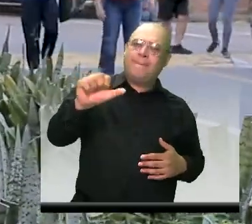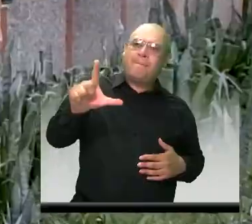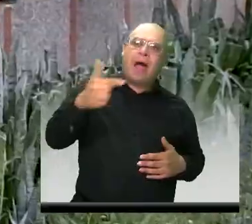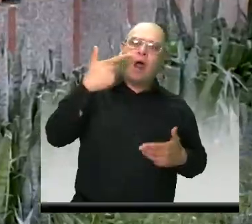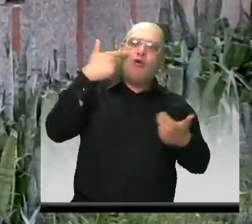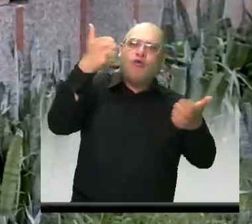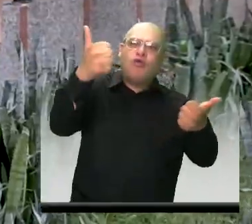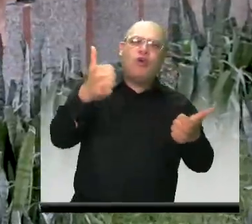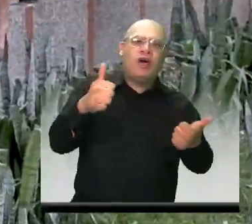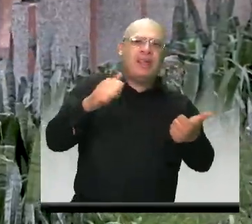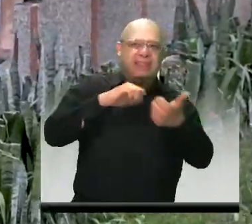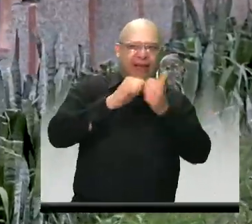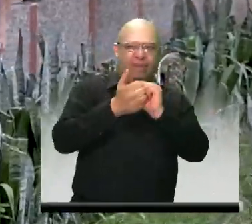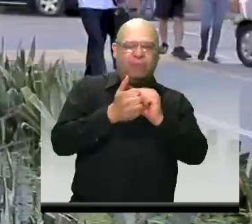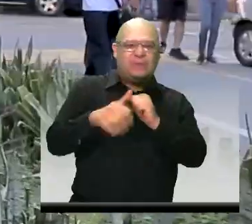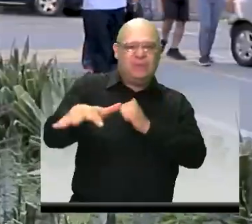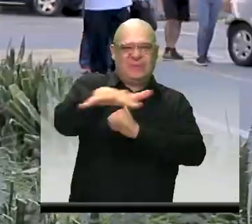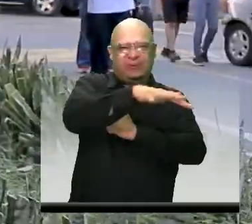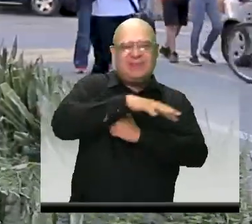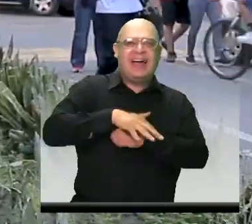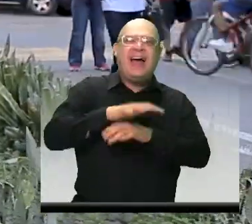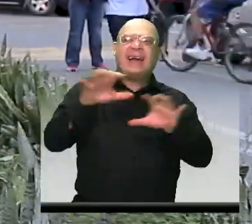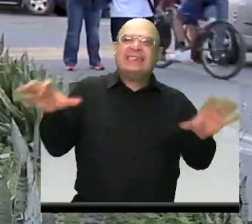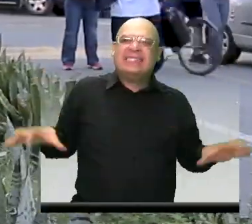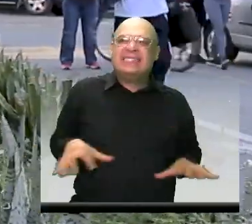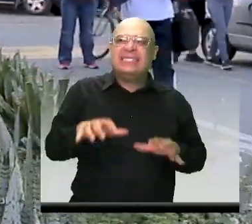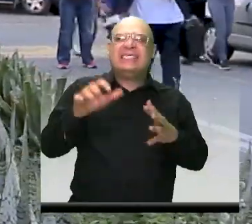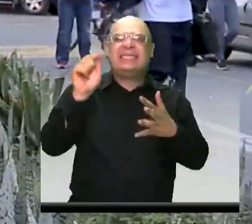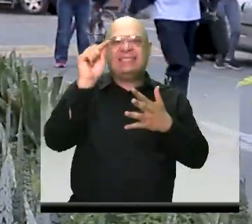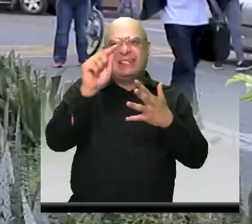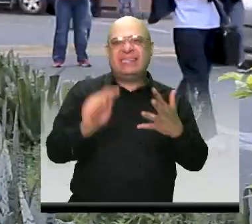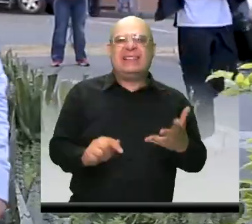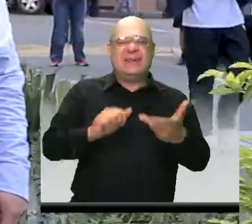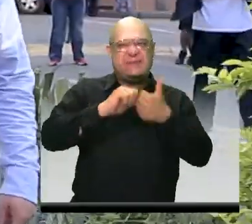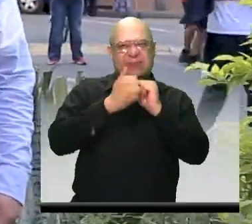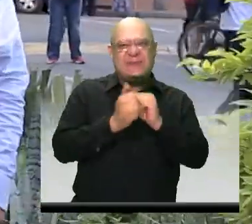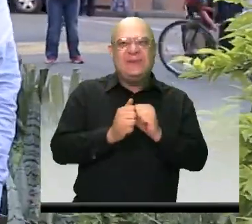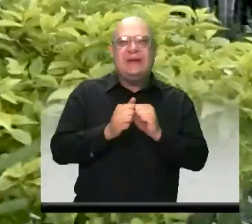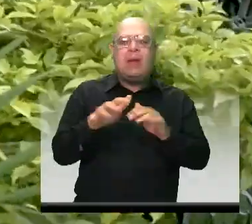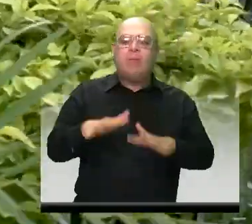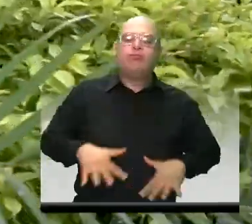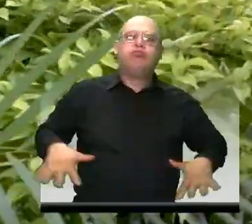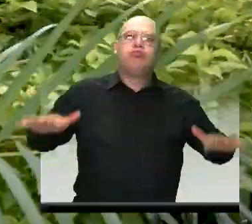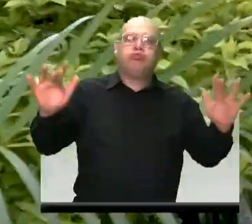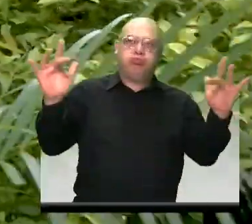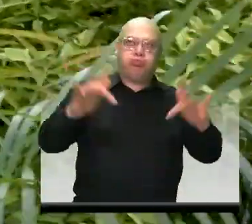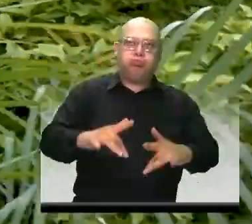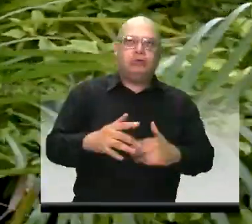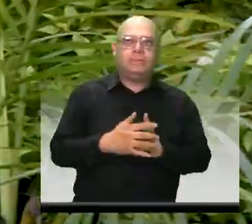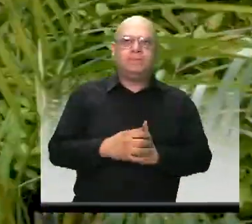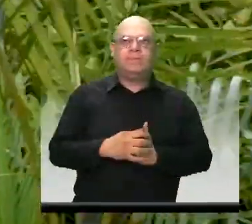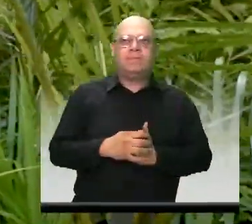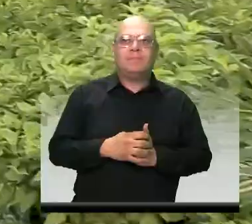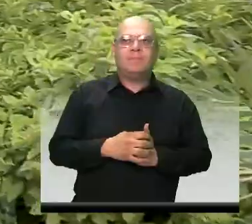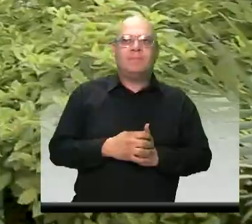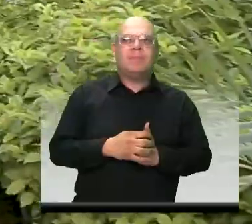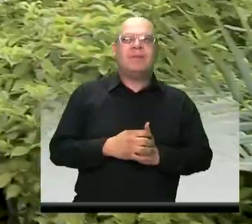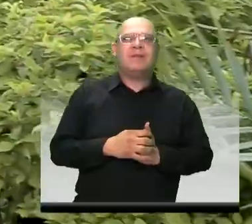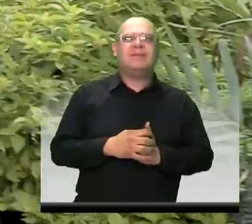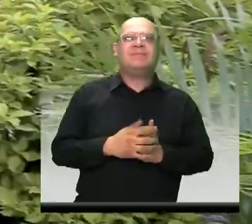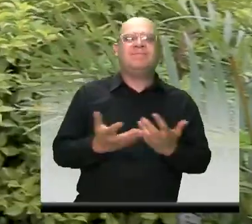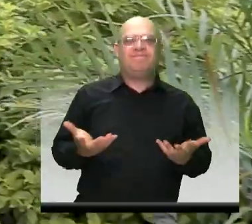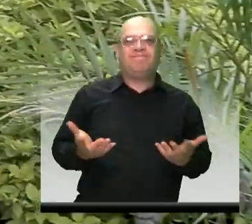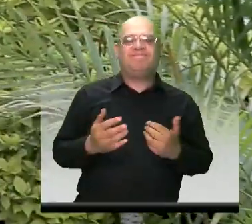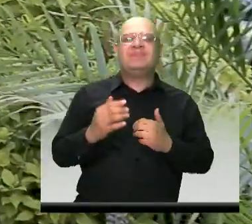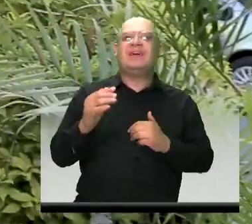deportivo con muchas actividades, muchas disciplinas, mucho espacio público. Es la ciudad que estamos construyendo Andrés, una